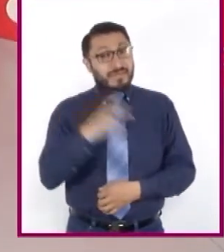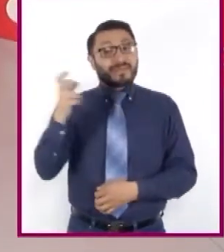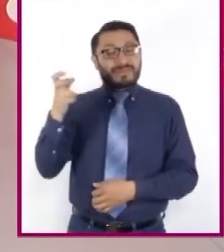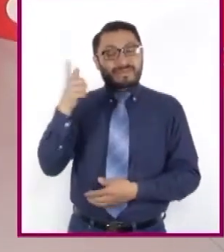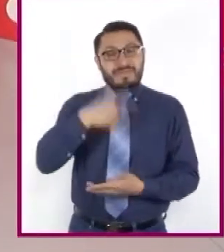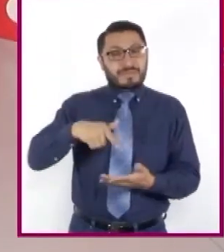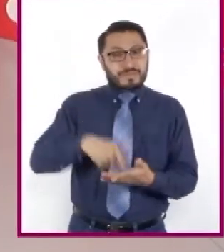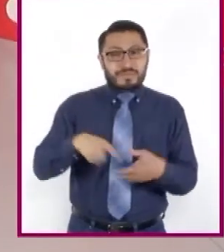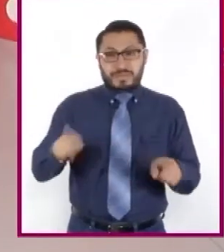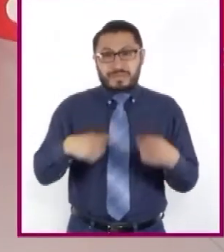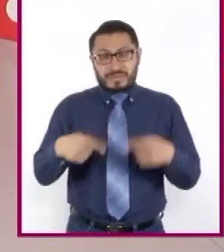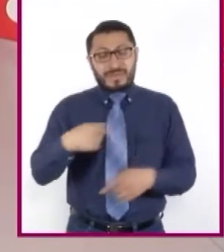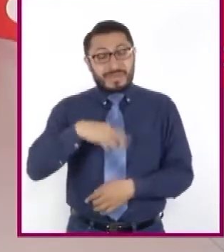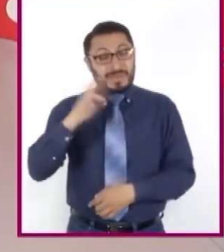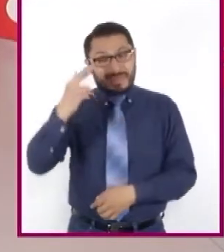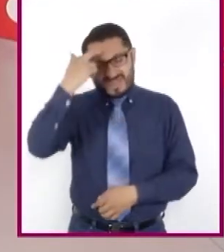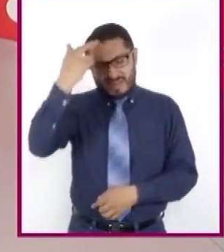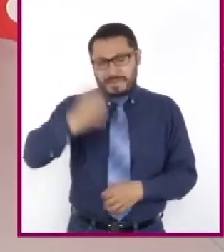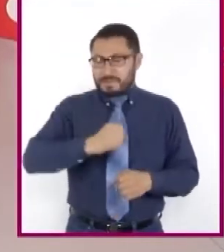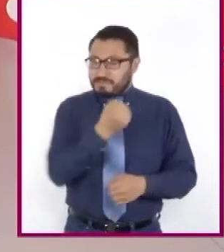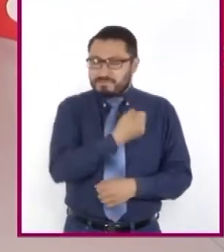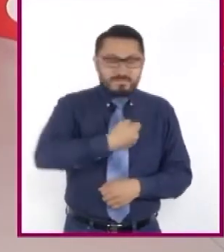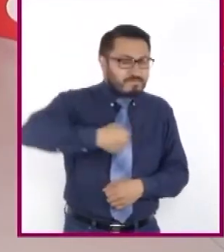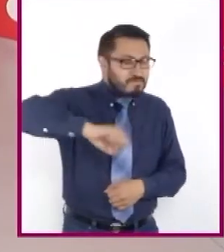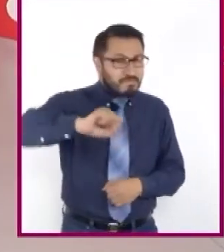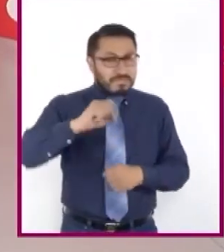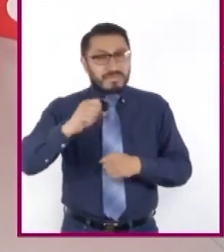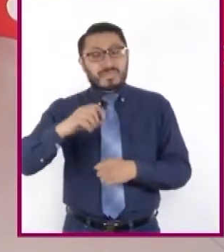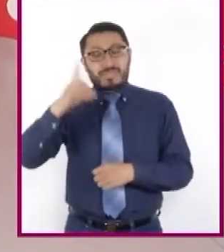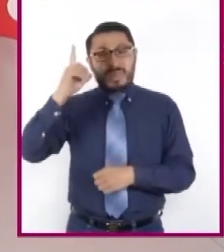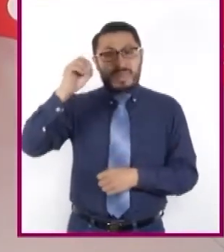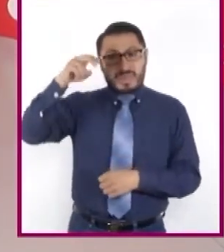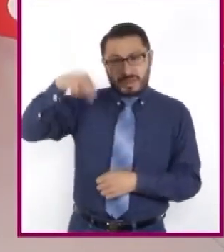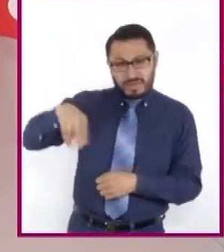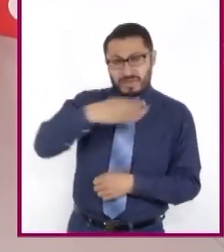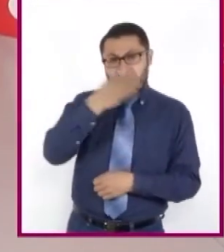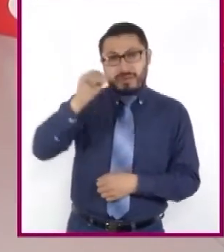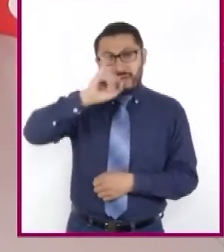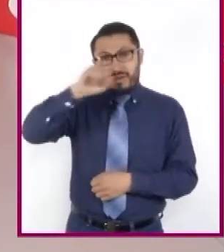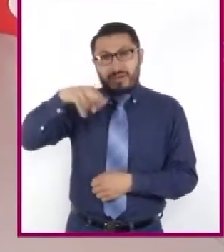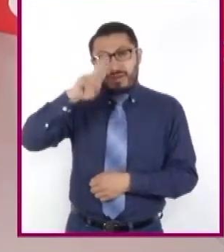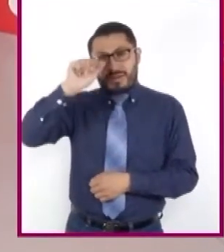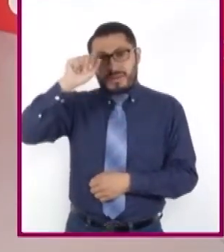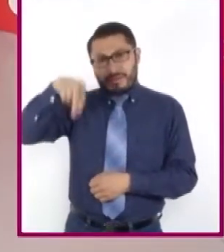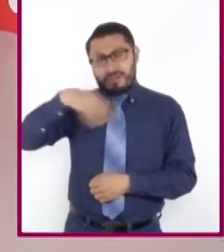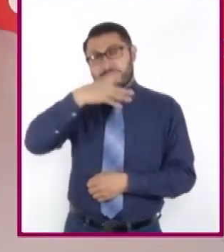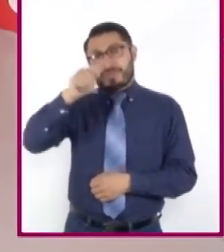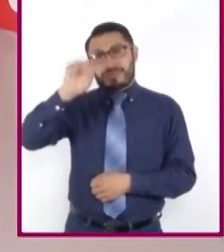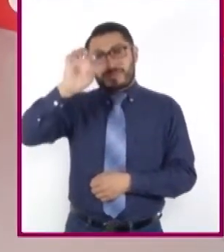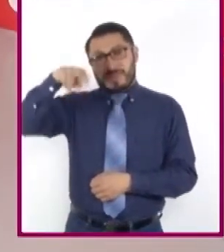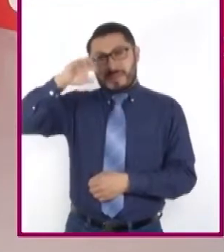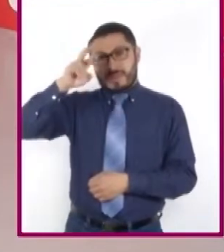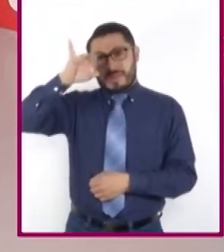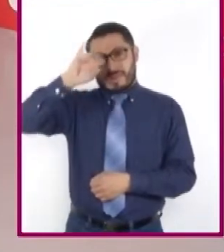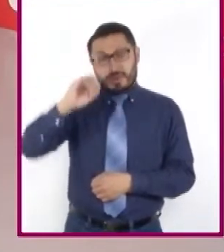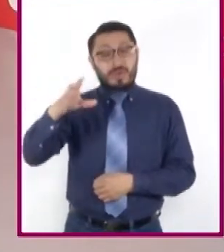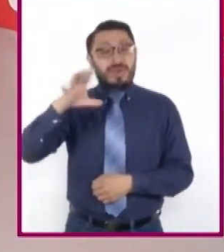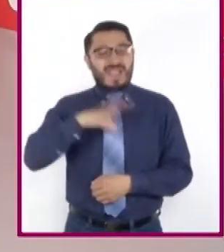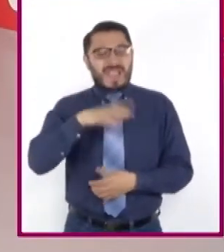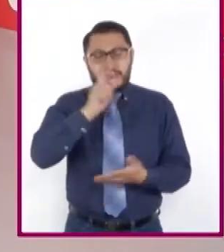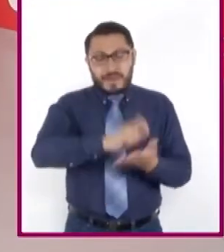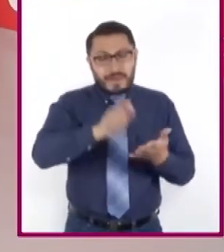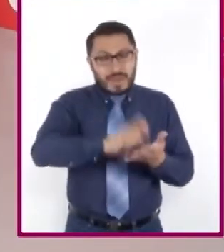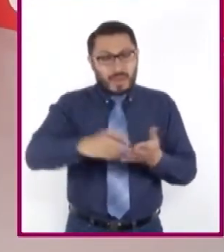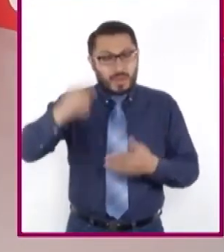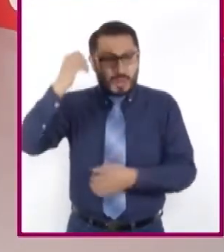recordar una obra muy famosa llamada Don Juan Tenorio, escrita hace muchos años por el dramaturgo José